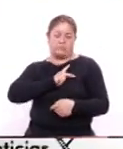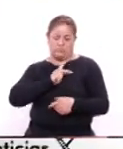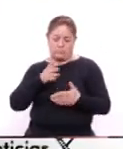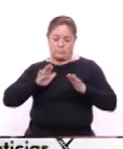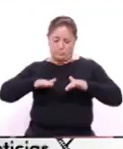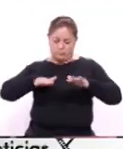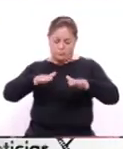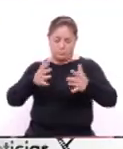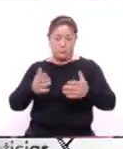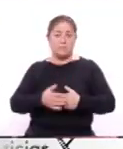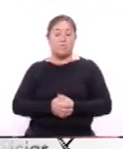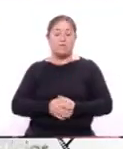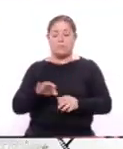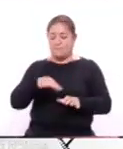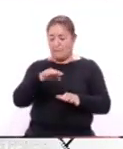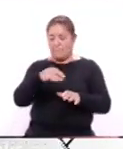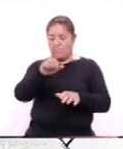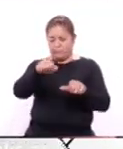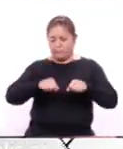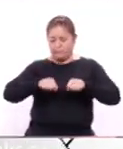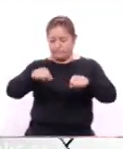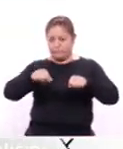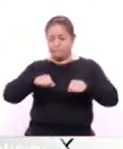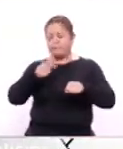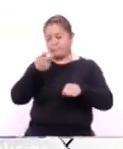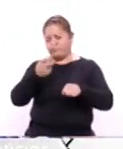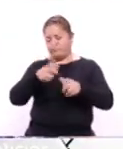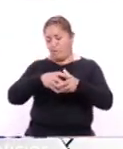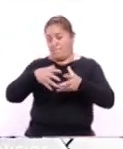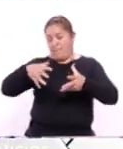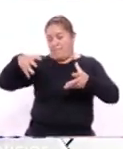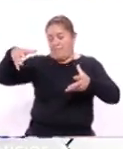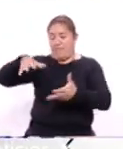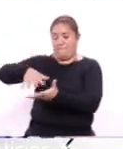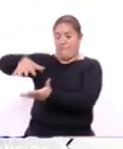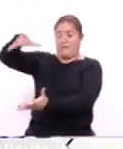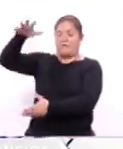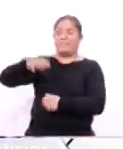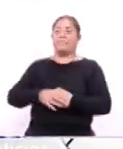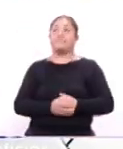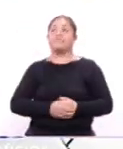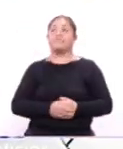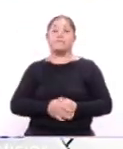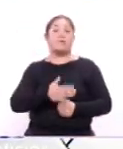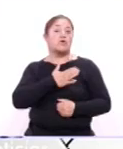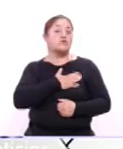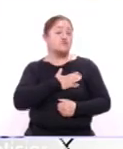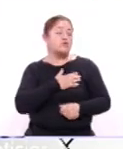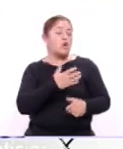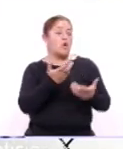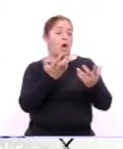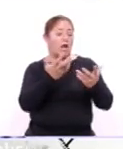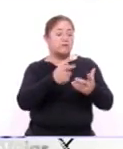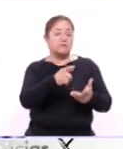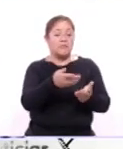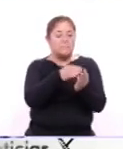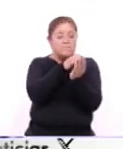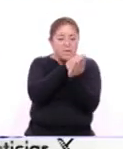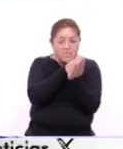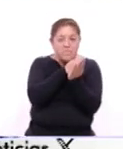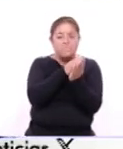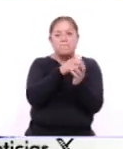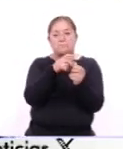queremos para que esto crezca más todavía. Pues son clacoyos, pipián, pipián rojo en pasta,